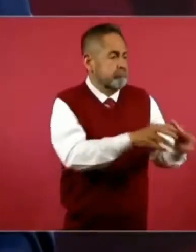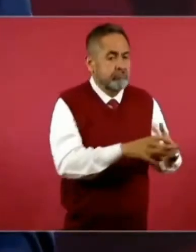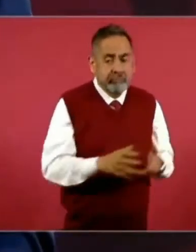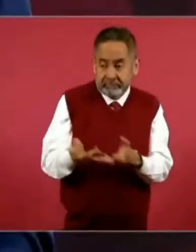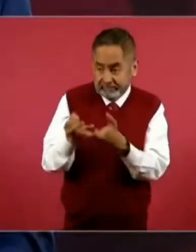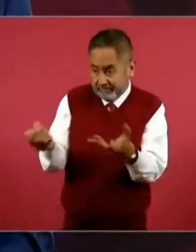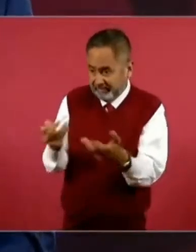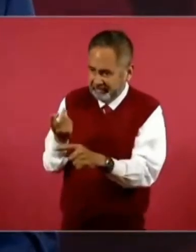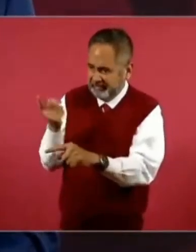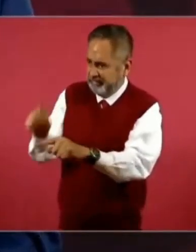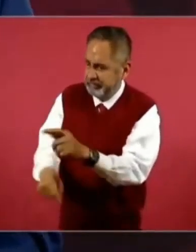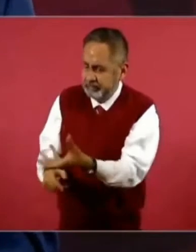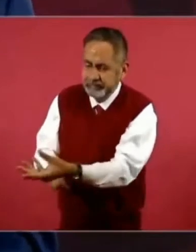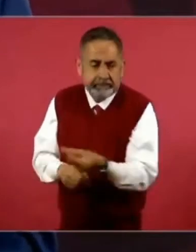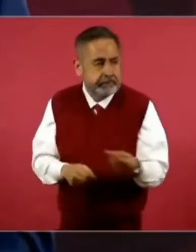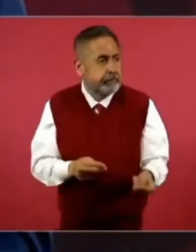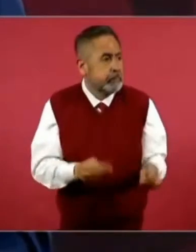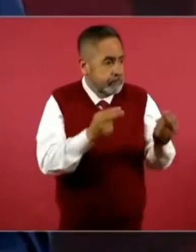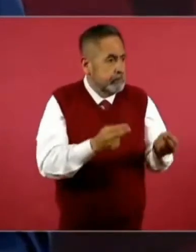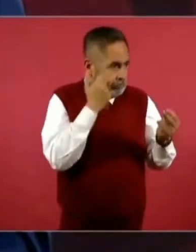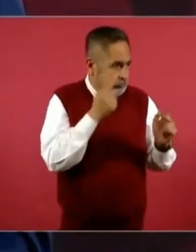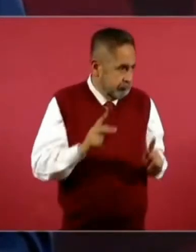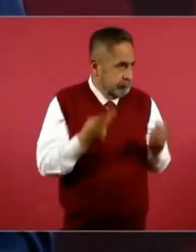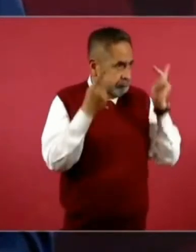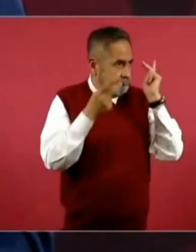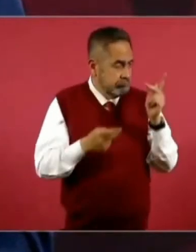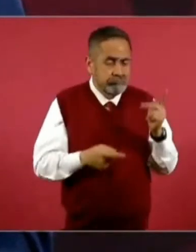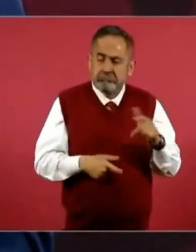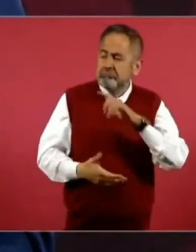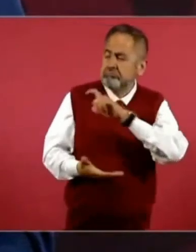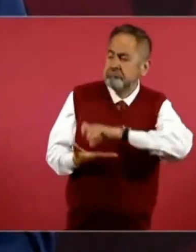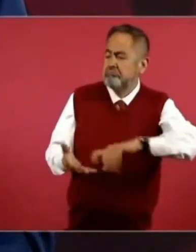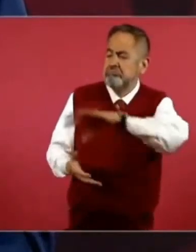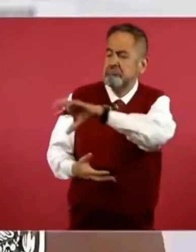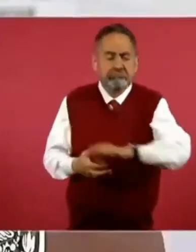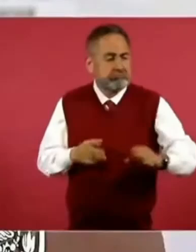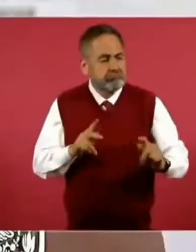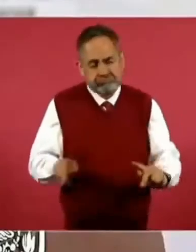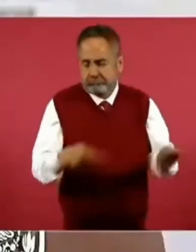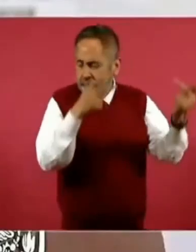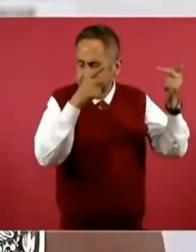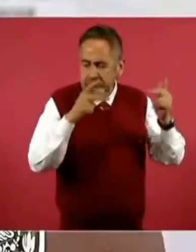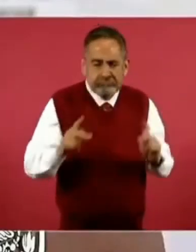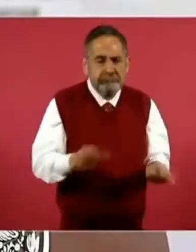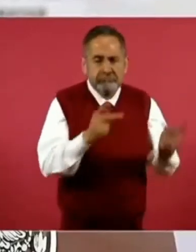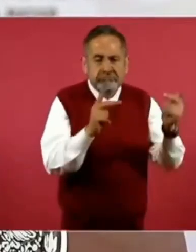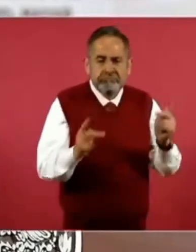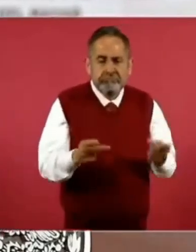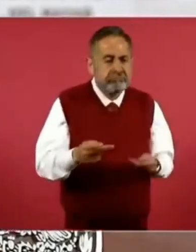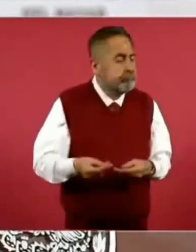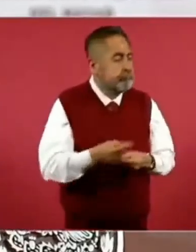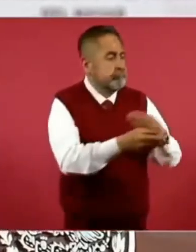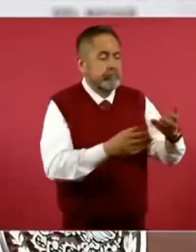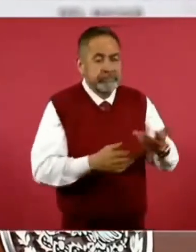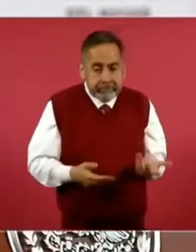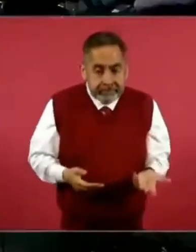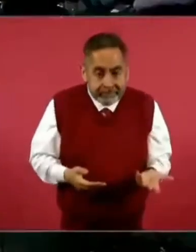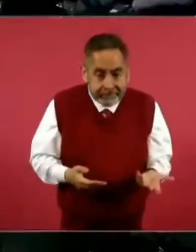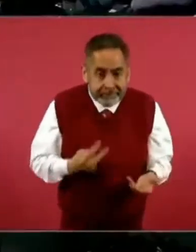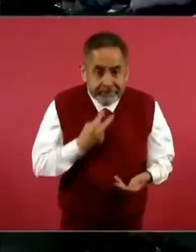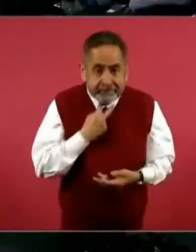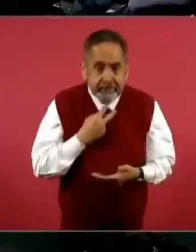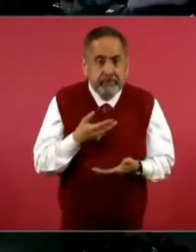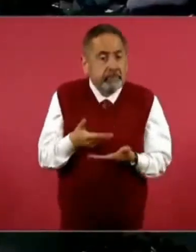al mercado, al grado de que ahora hay ejidatarios